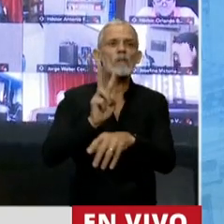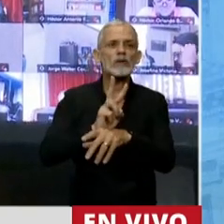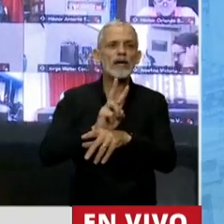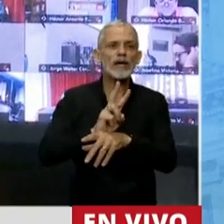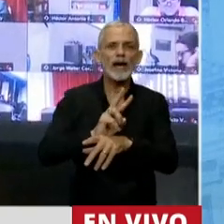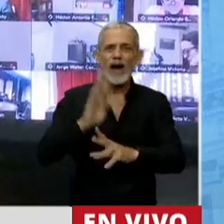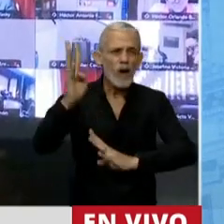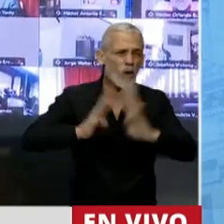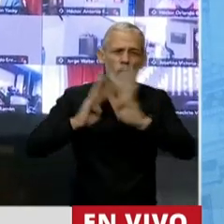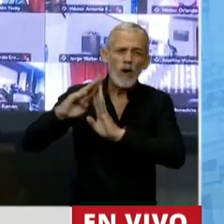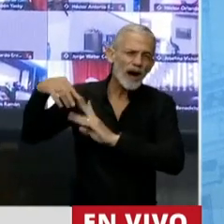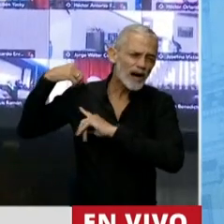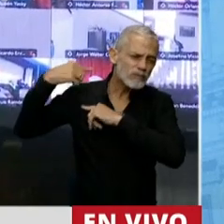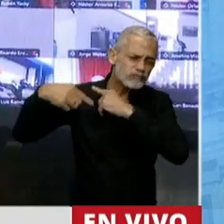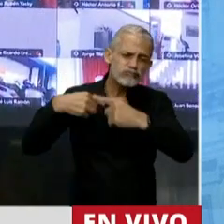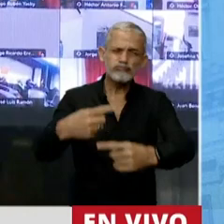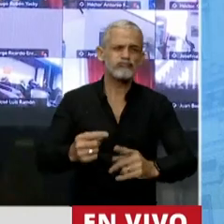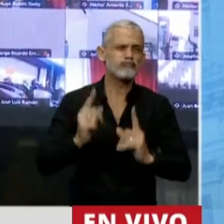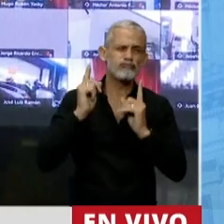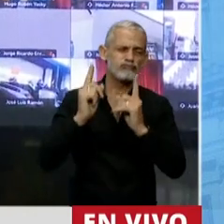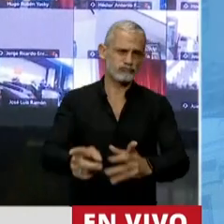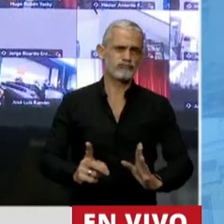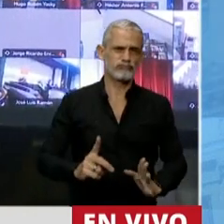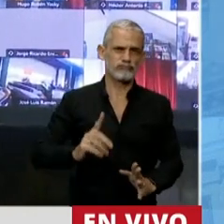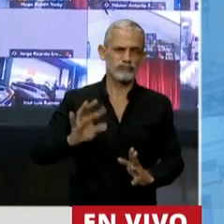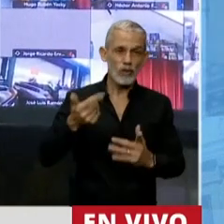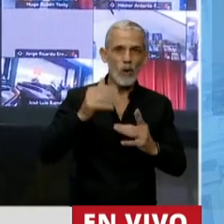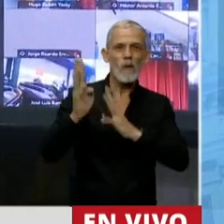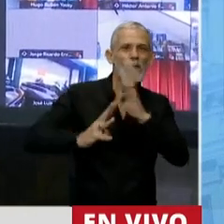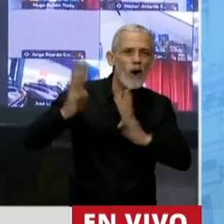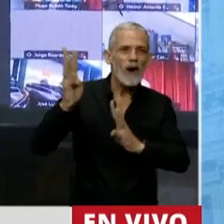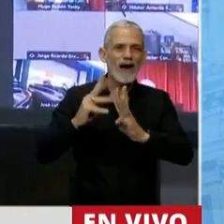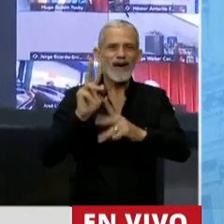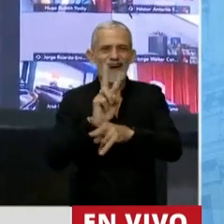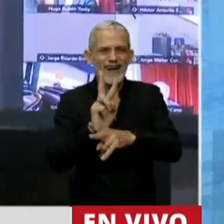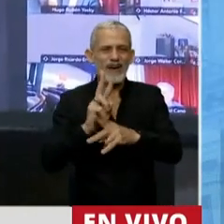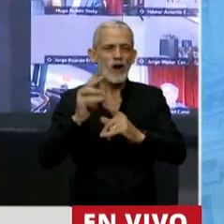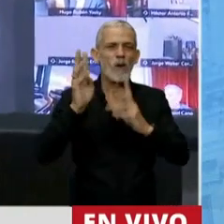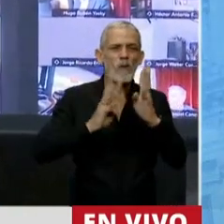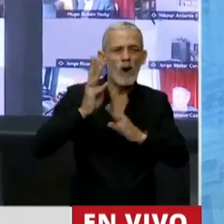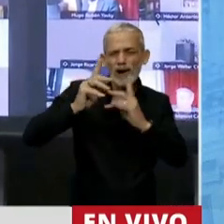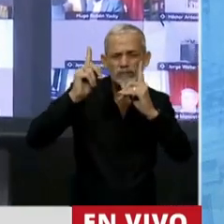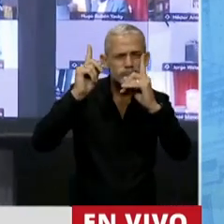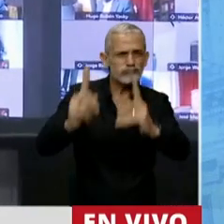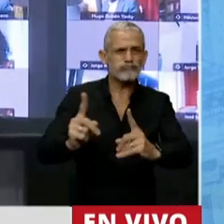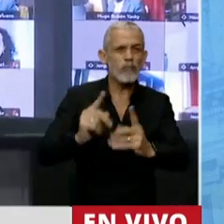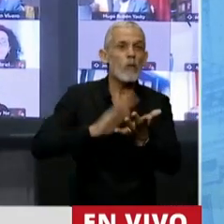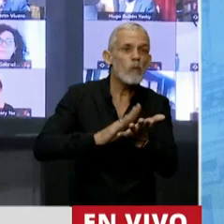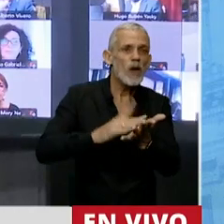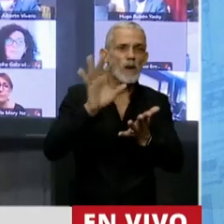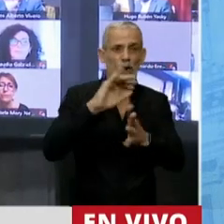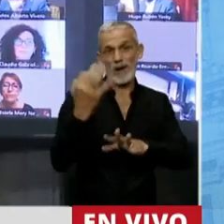universo de los bosques nativos, los bosques protectores, los bosques permanentes, experimentales y